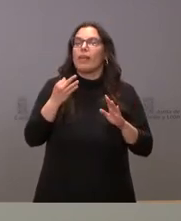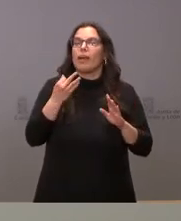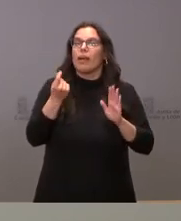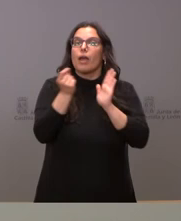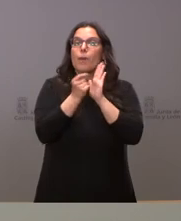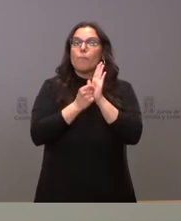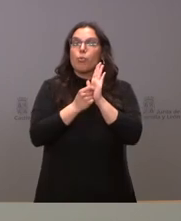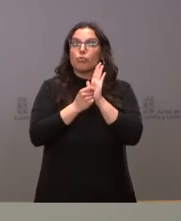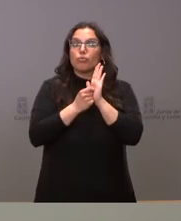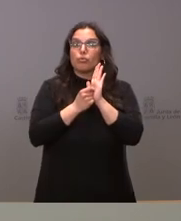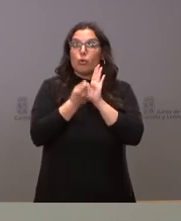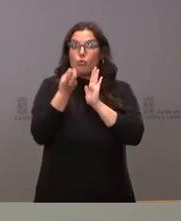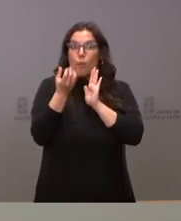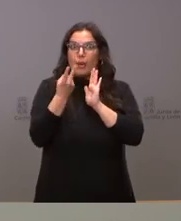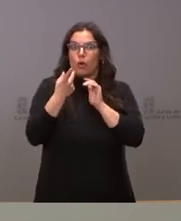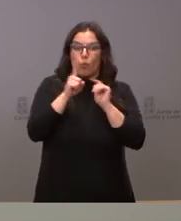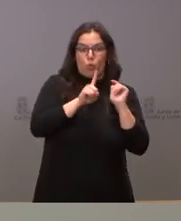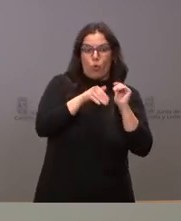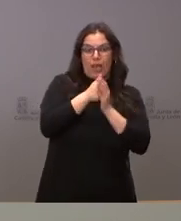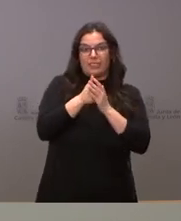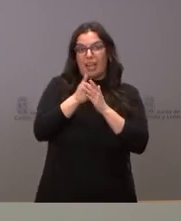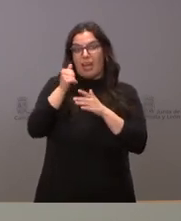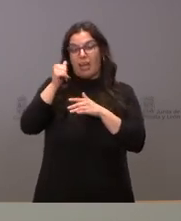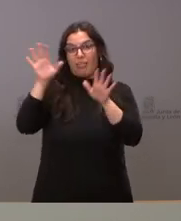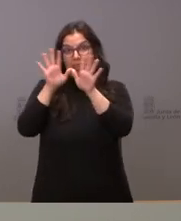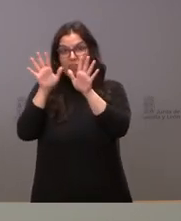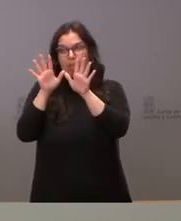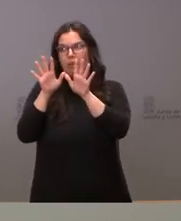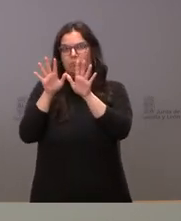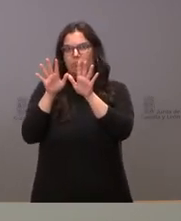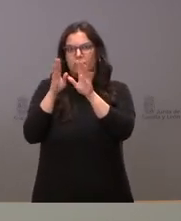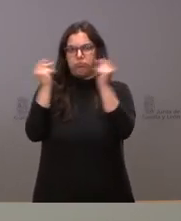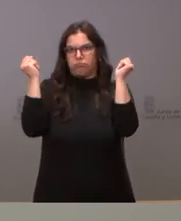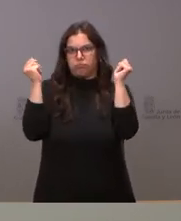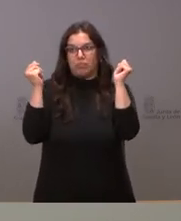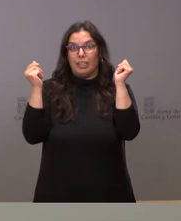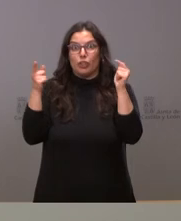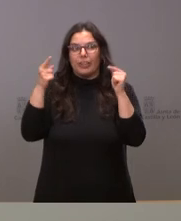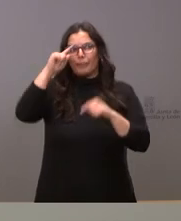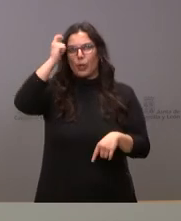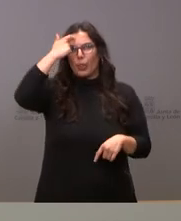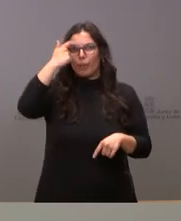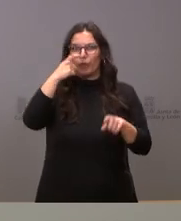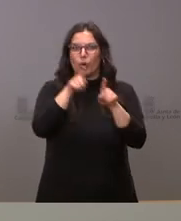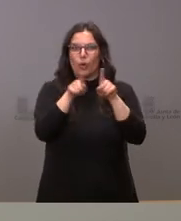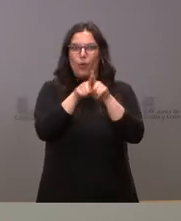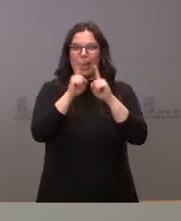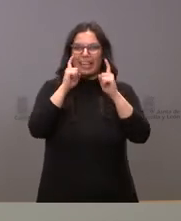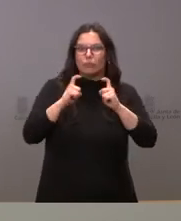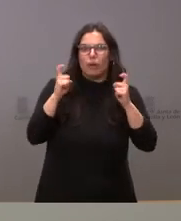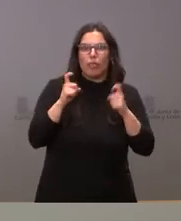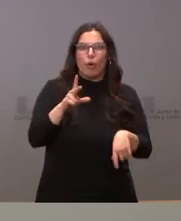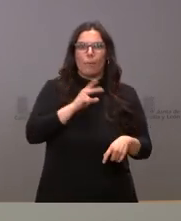valoraciones numéricas y en consecuencia que perdamos esta idea de que el mérito y el